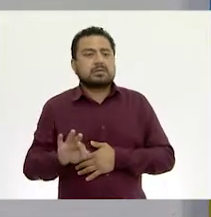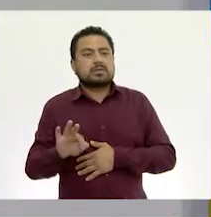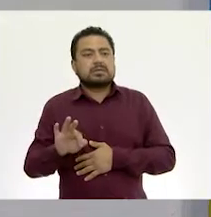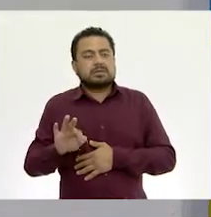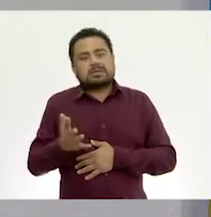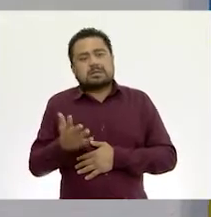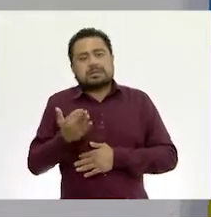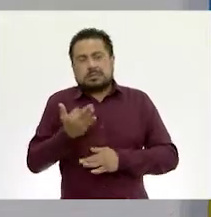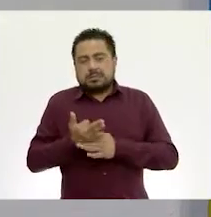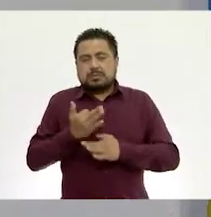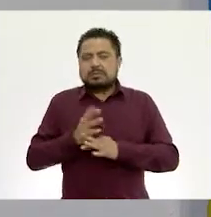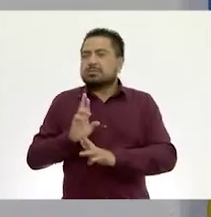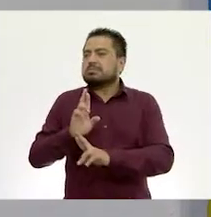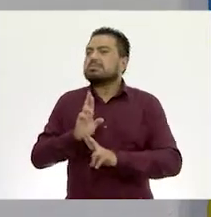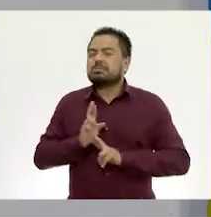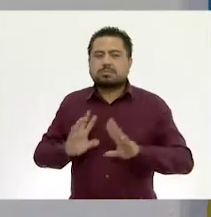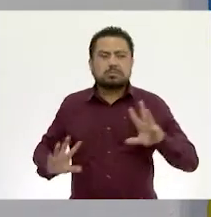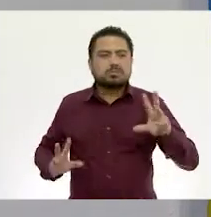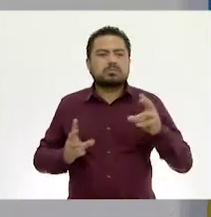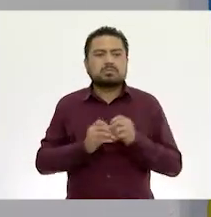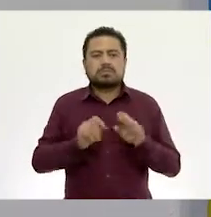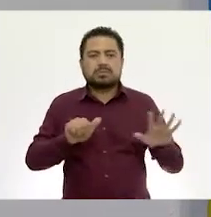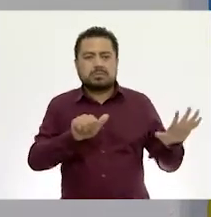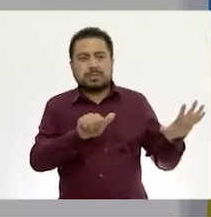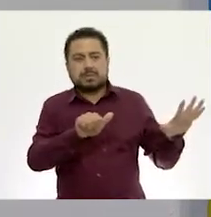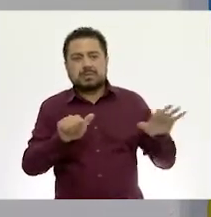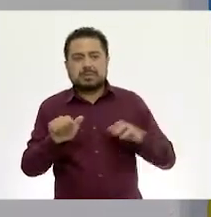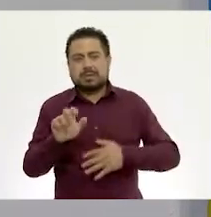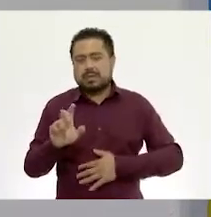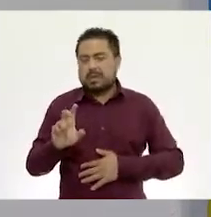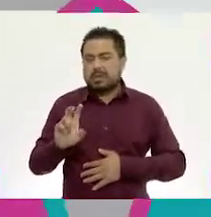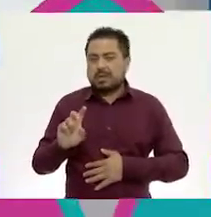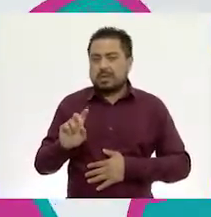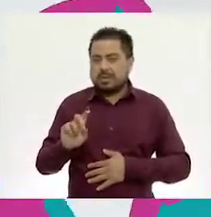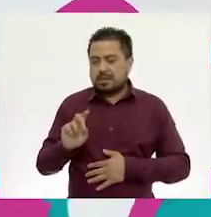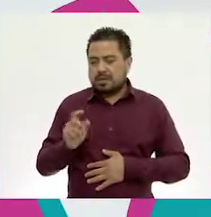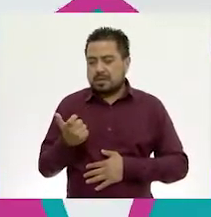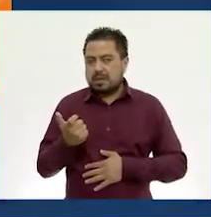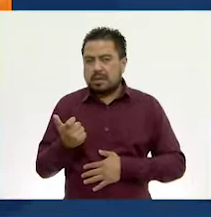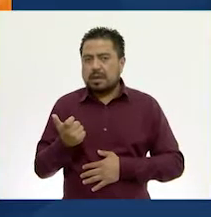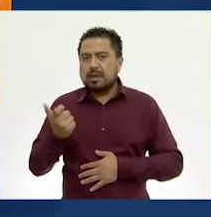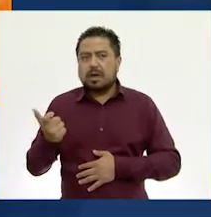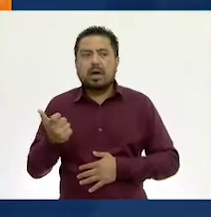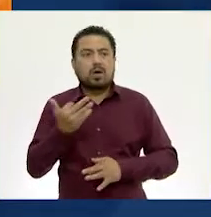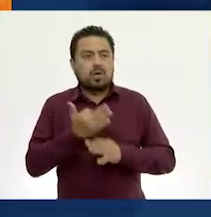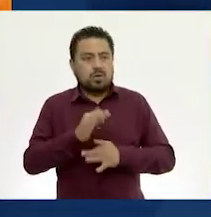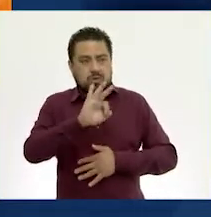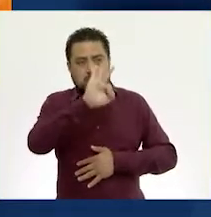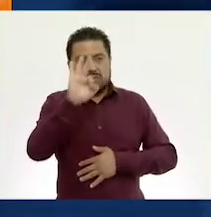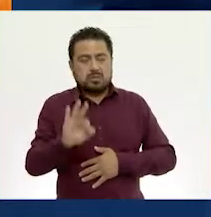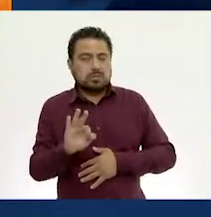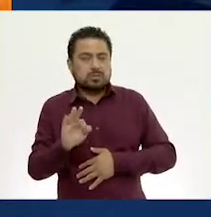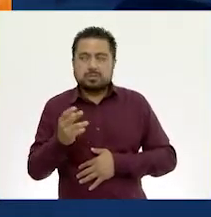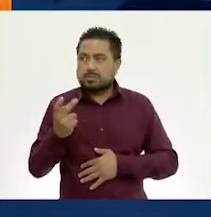que nos va a dar 630 pesos. Muy bien. Entonces, ya el precio con descuento